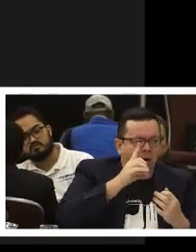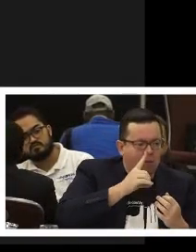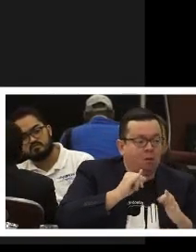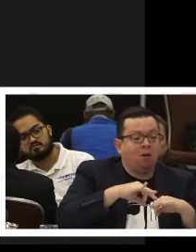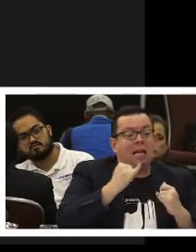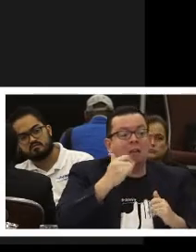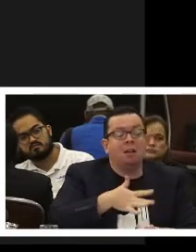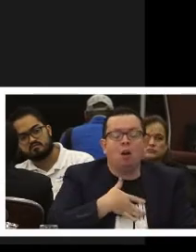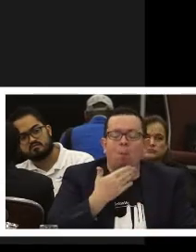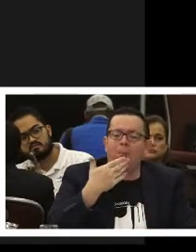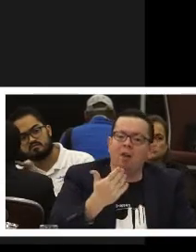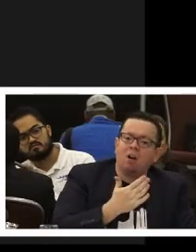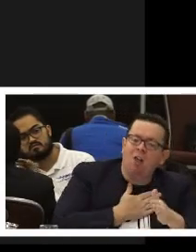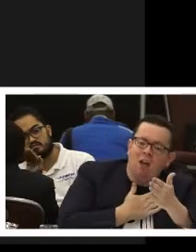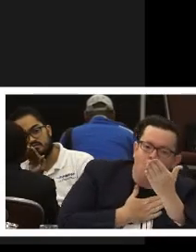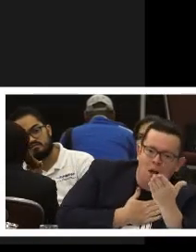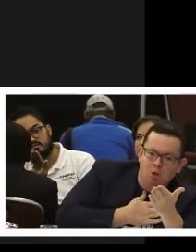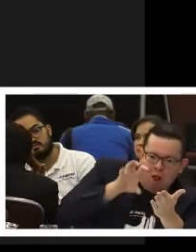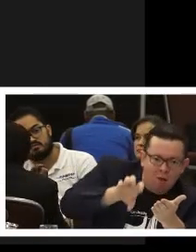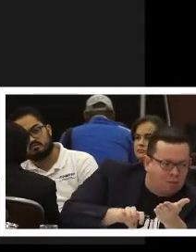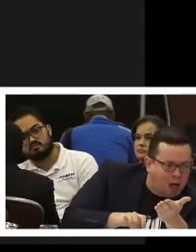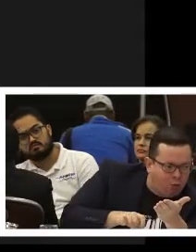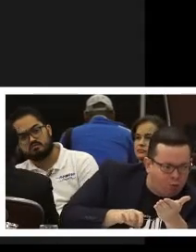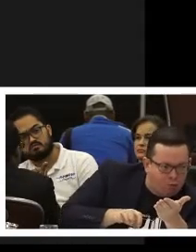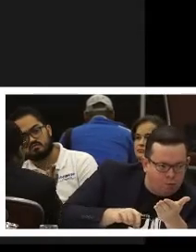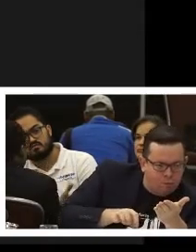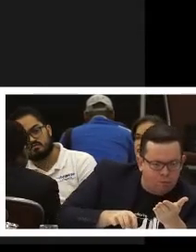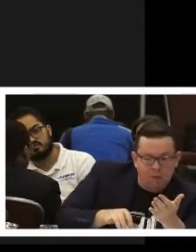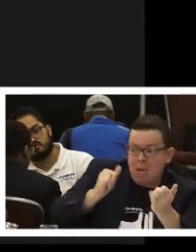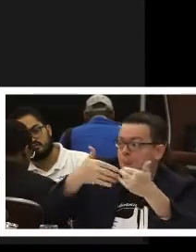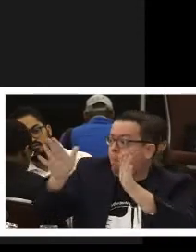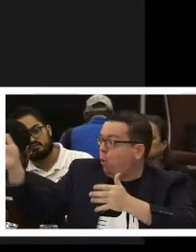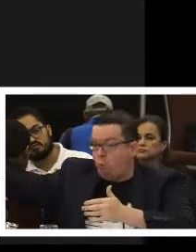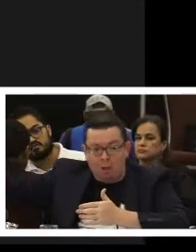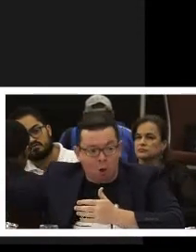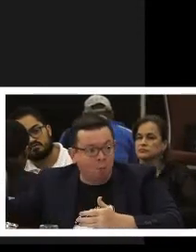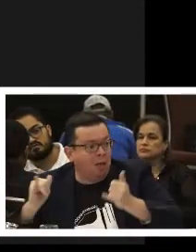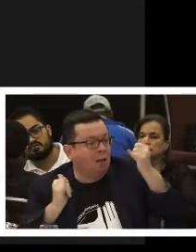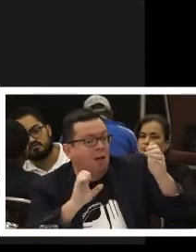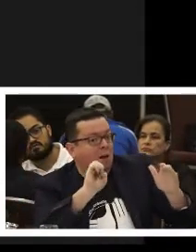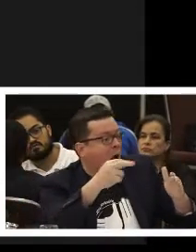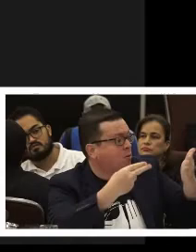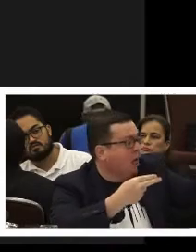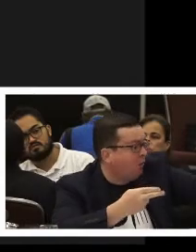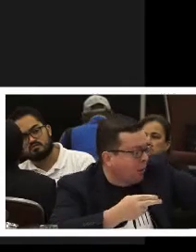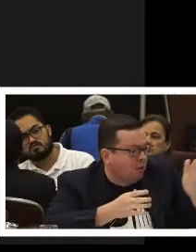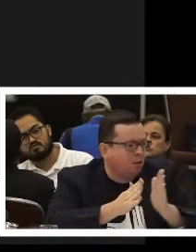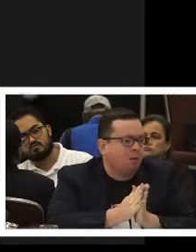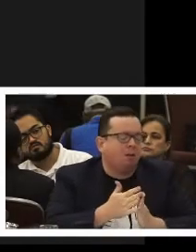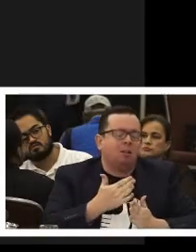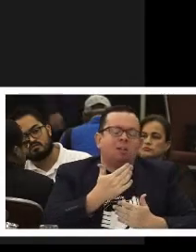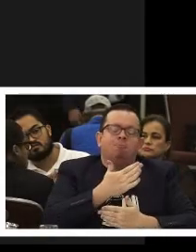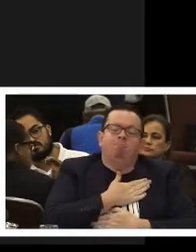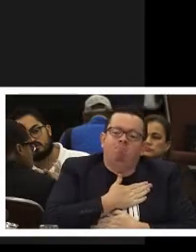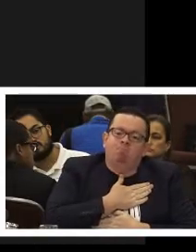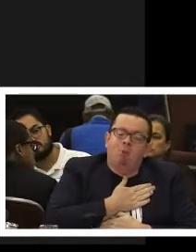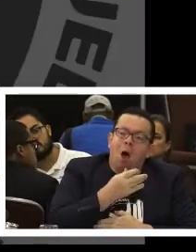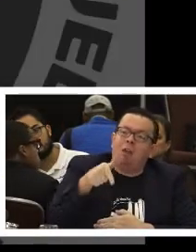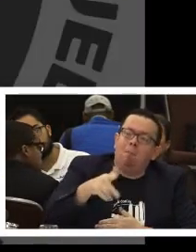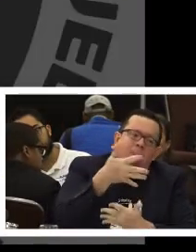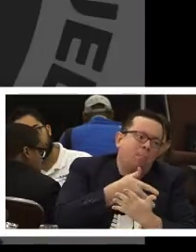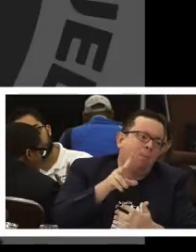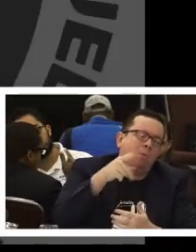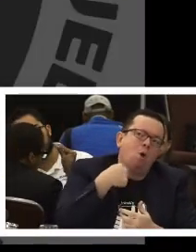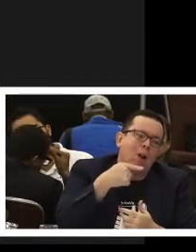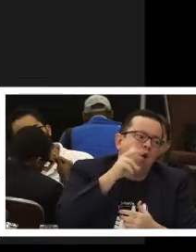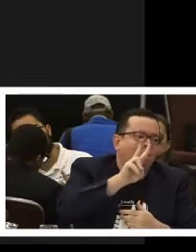con discapacidad y sus familias. Y les quiero pedir a ustedes, a los respetables personas del Estado, al público y a